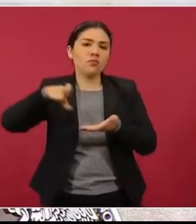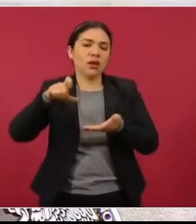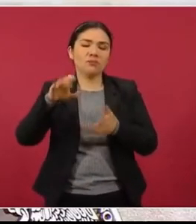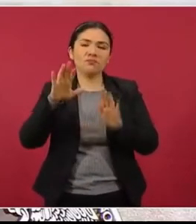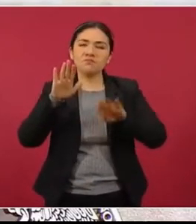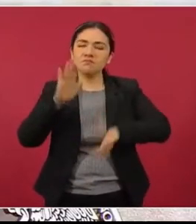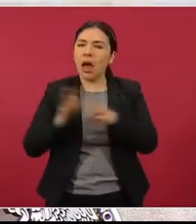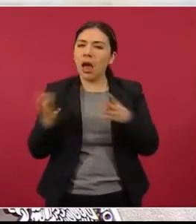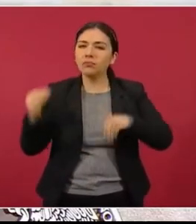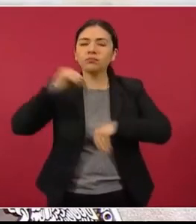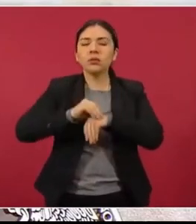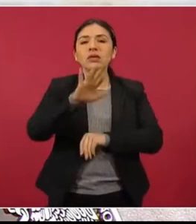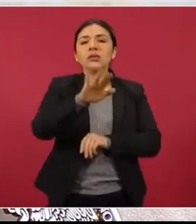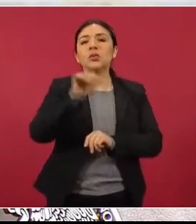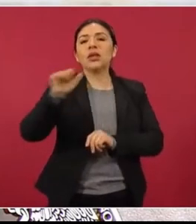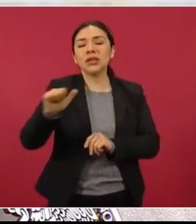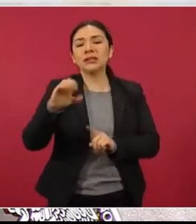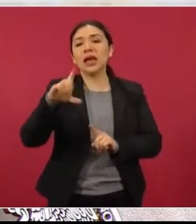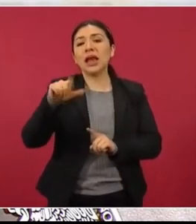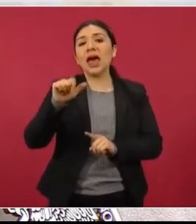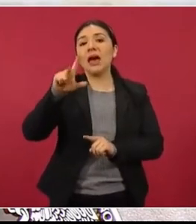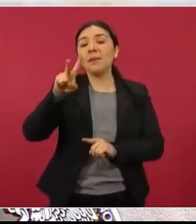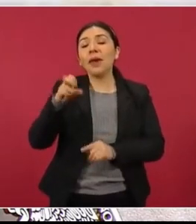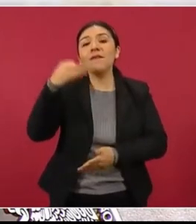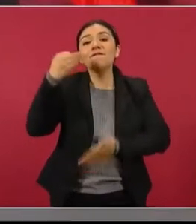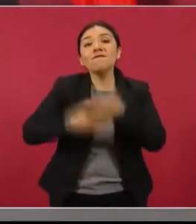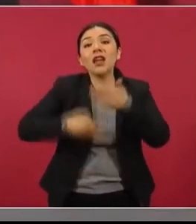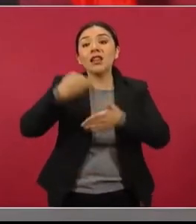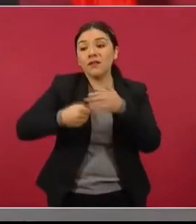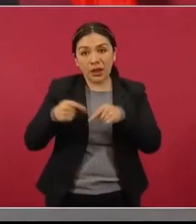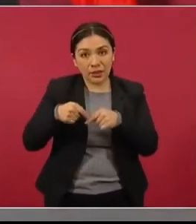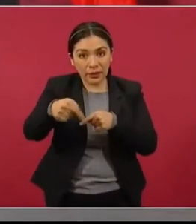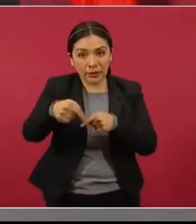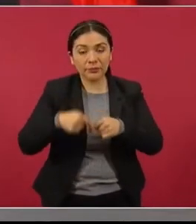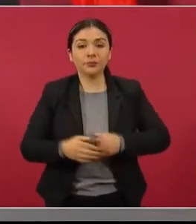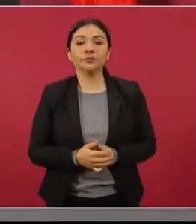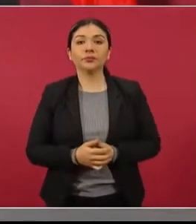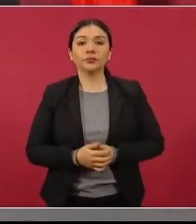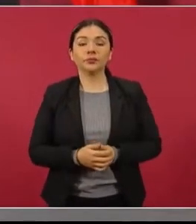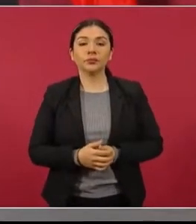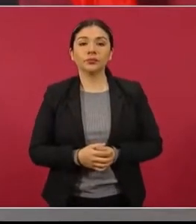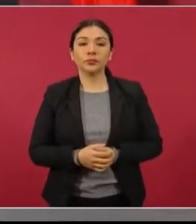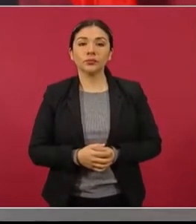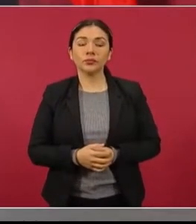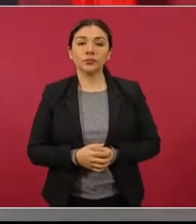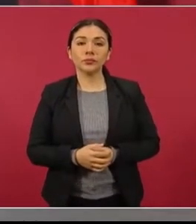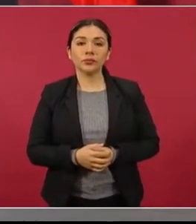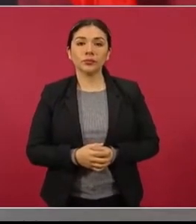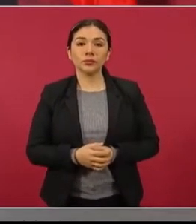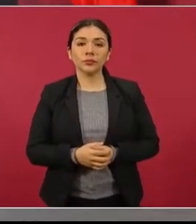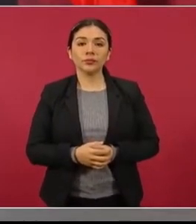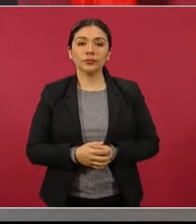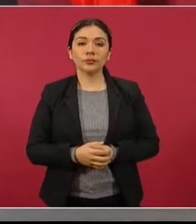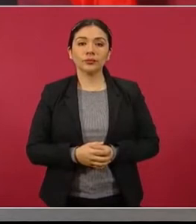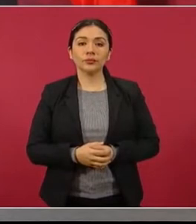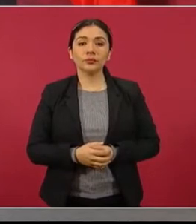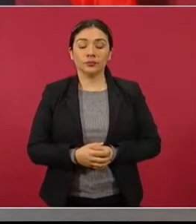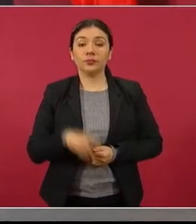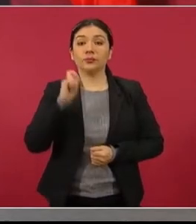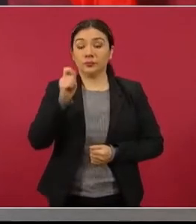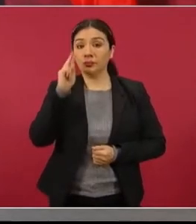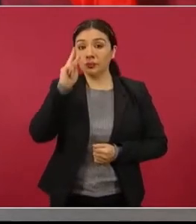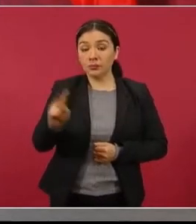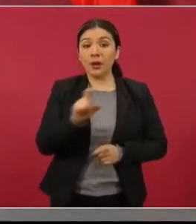56 claves aún pendientes. En la siguiente, pueden ustedes apreciar que del 24